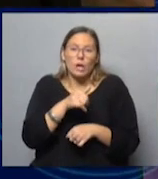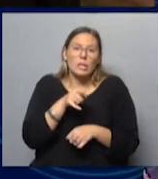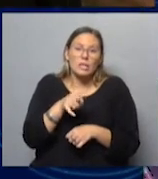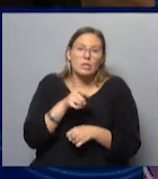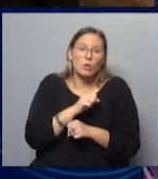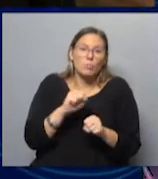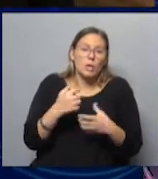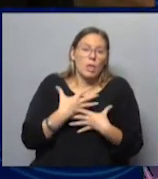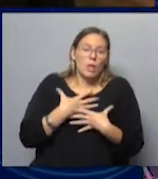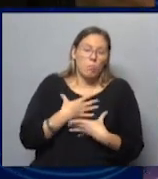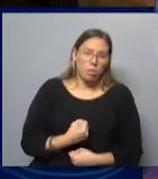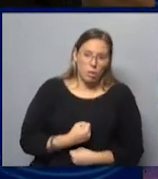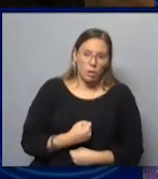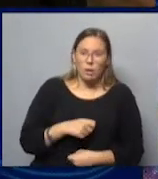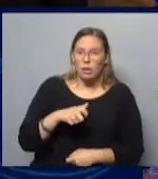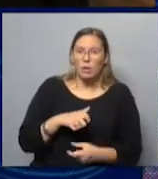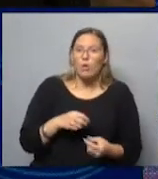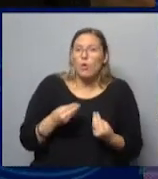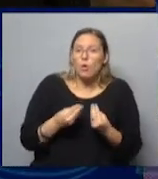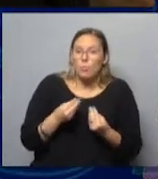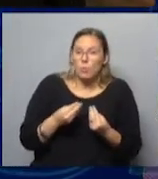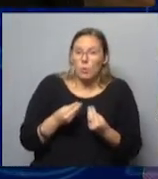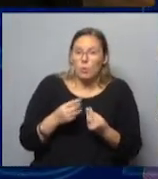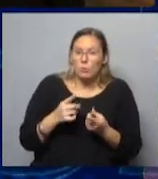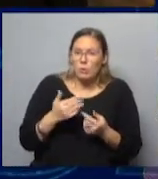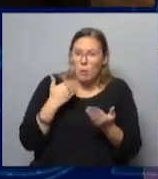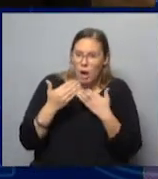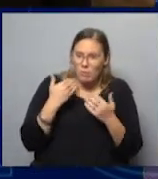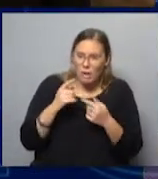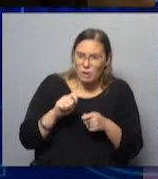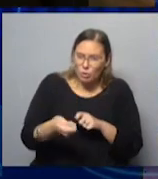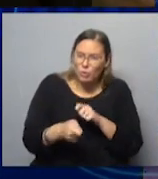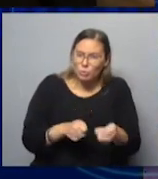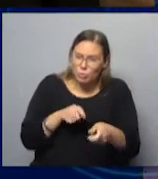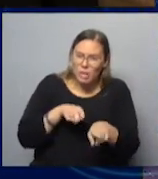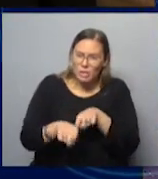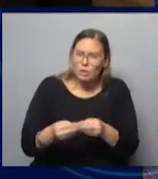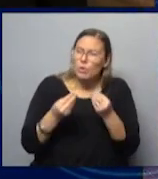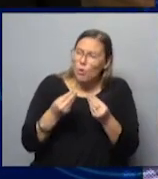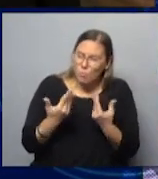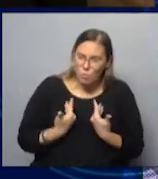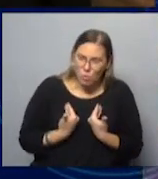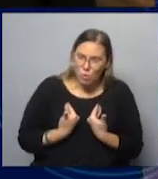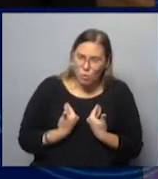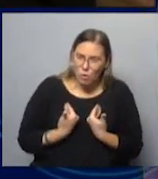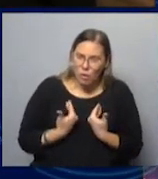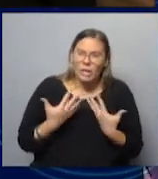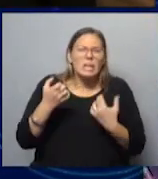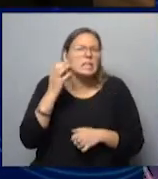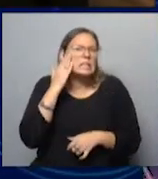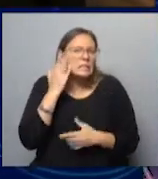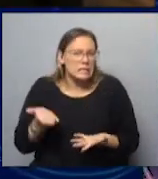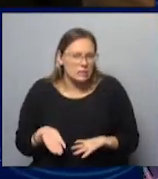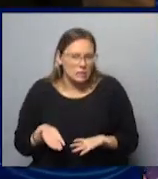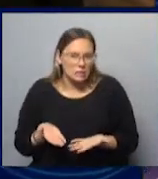puede afectar, ¿no? Cómo, o sea, me tengo que poner a hablar de la tortura directamente, cómo fue, qué es lo que querrán saber,